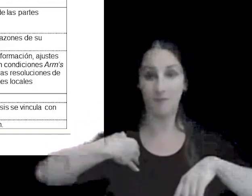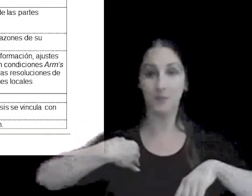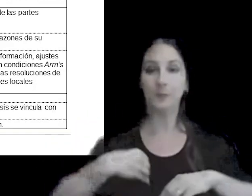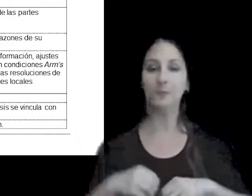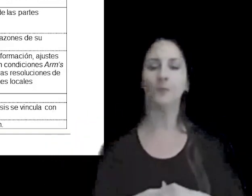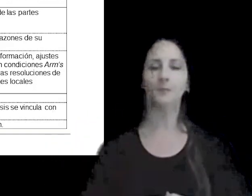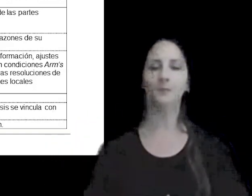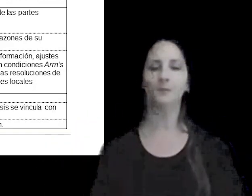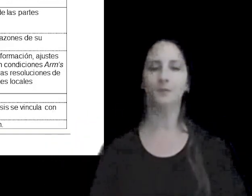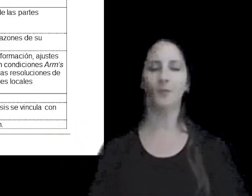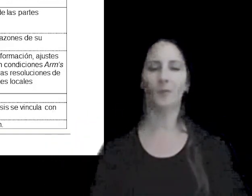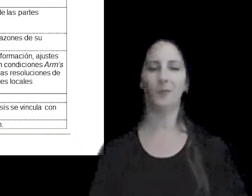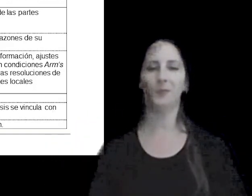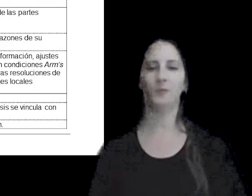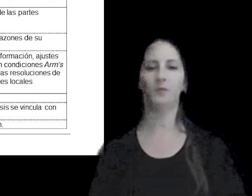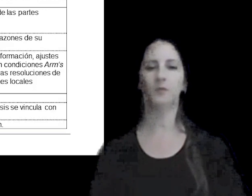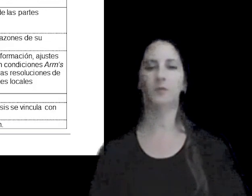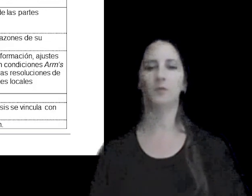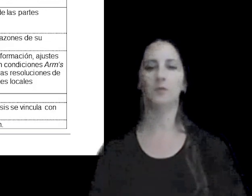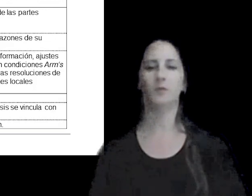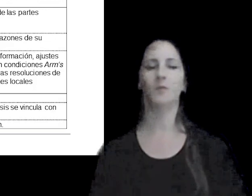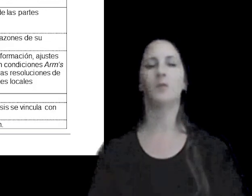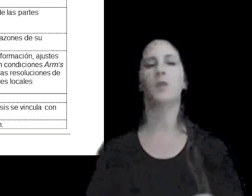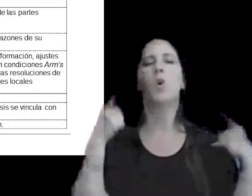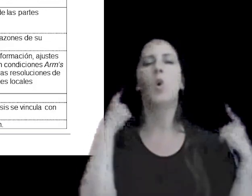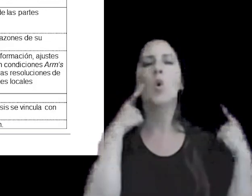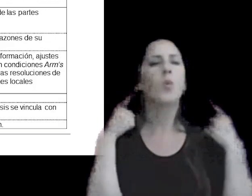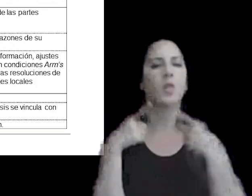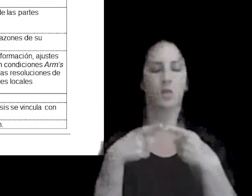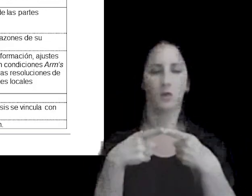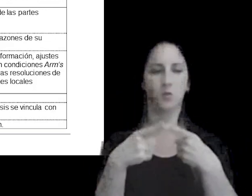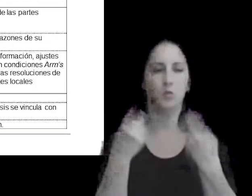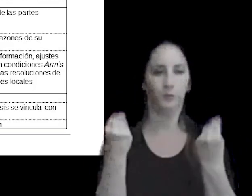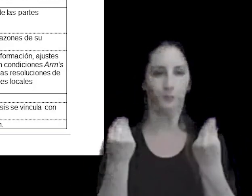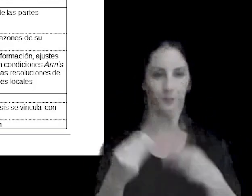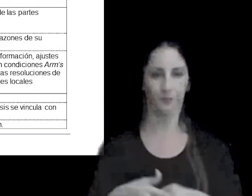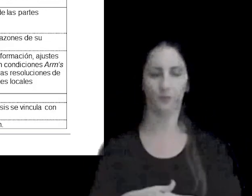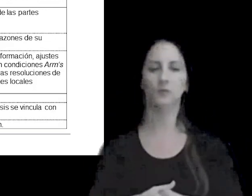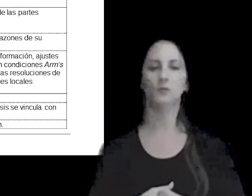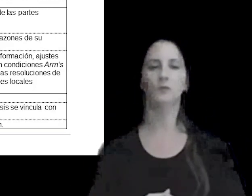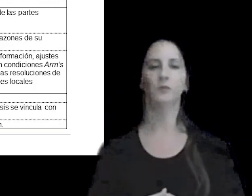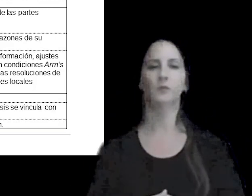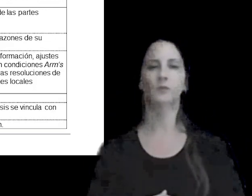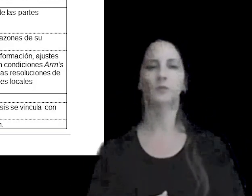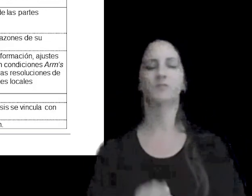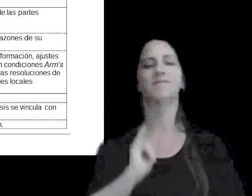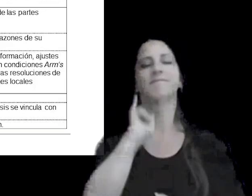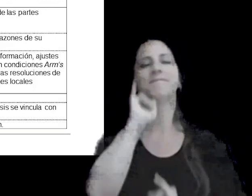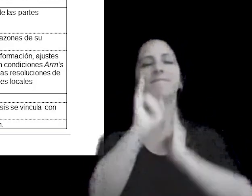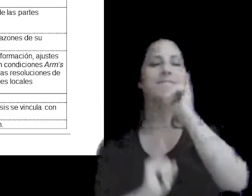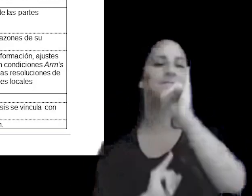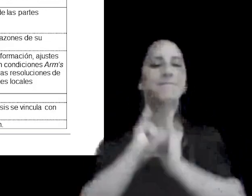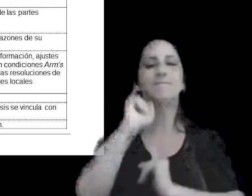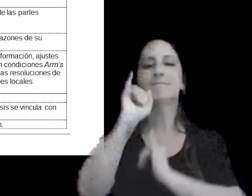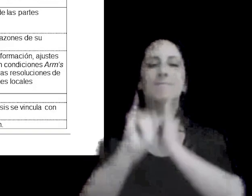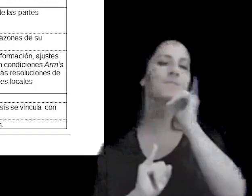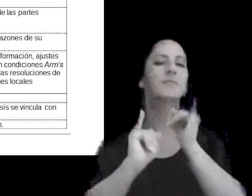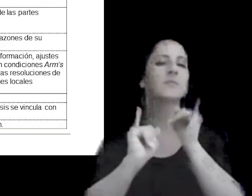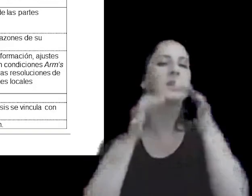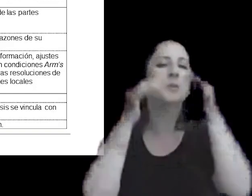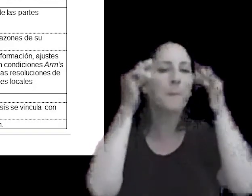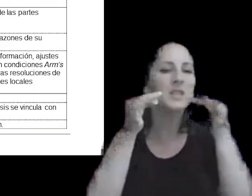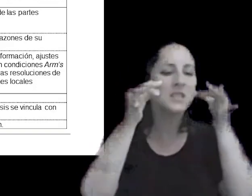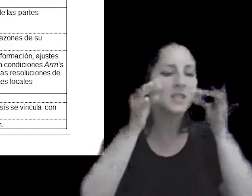tiene como objetivo poder describir ya a nivel particular